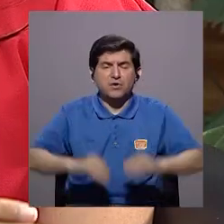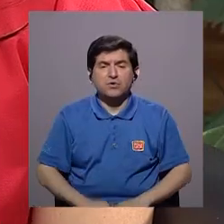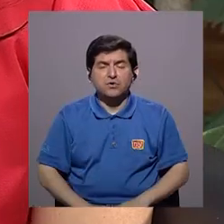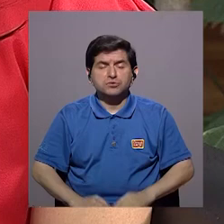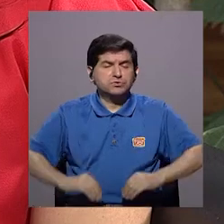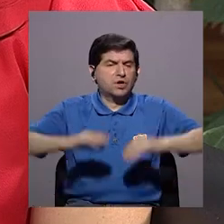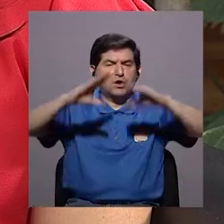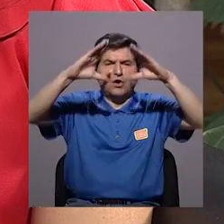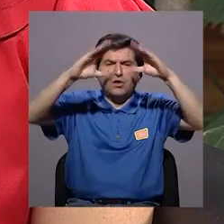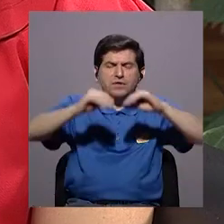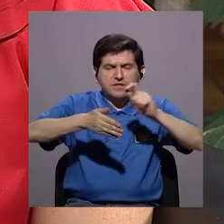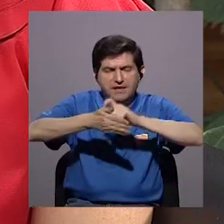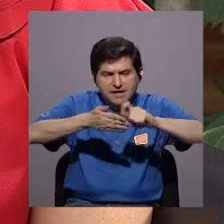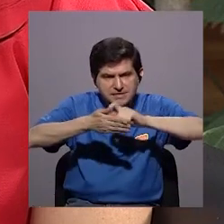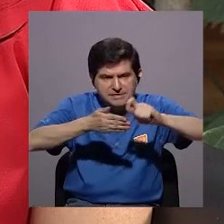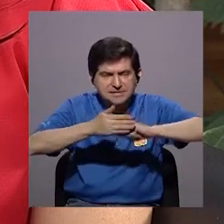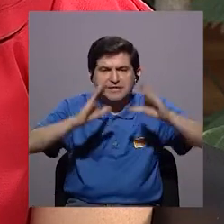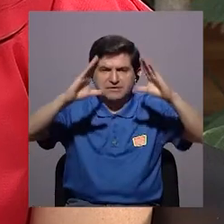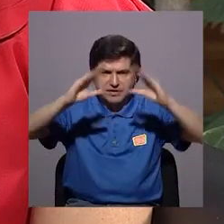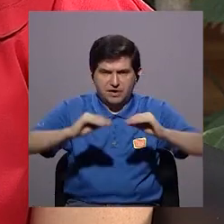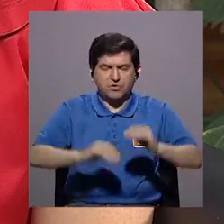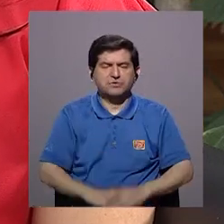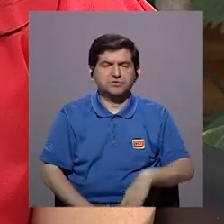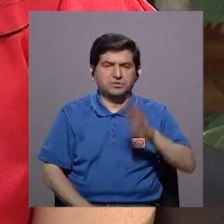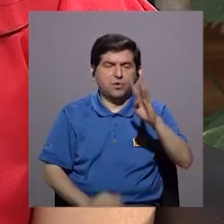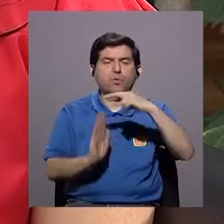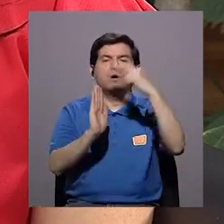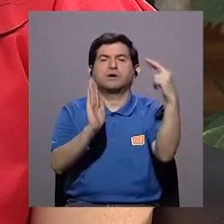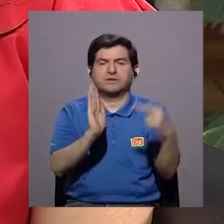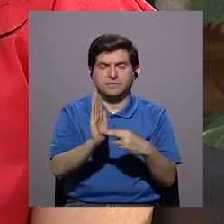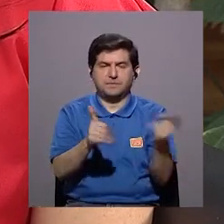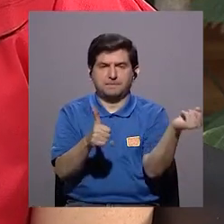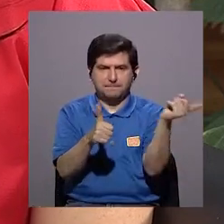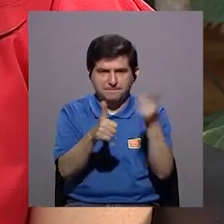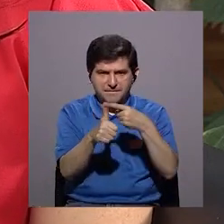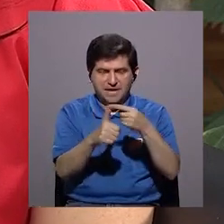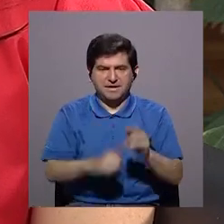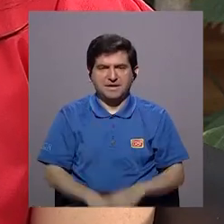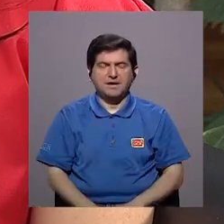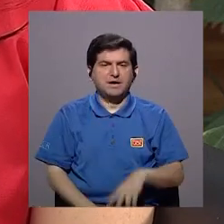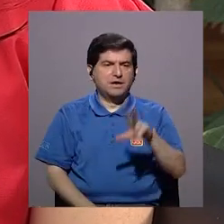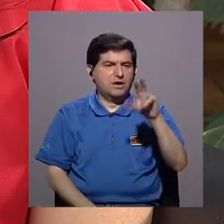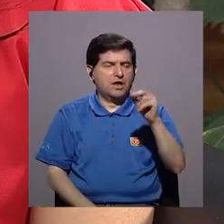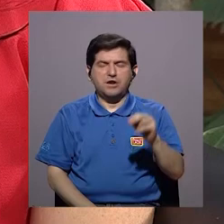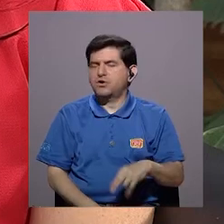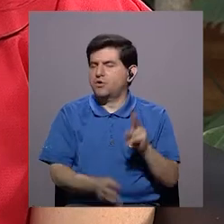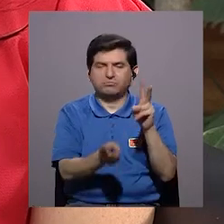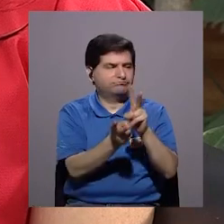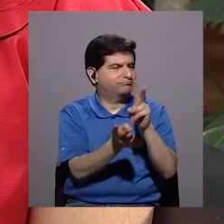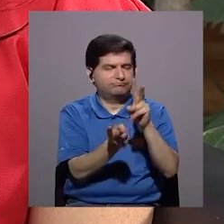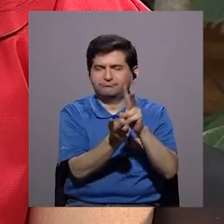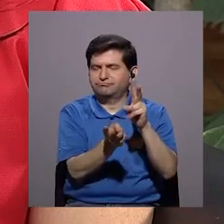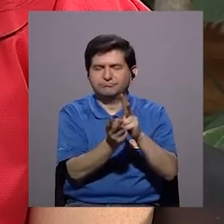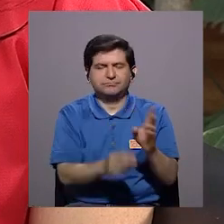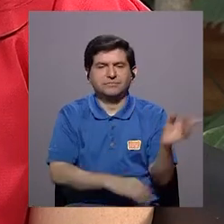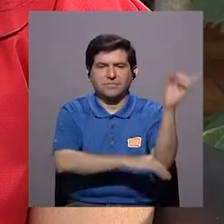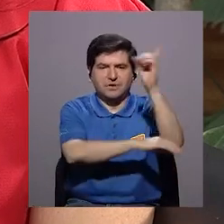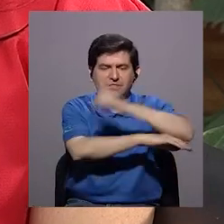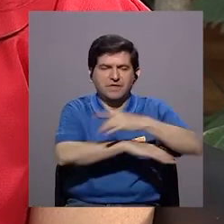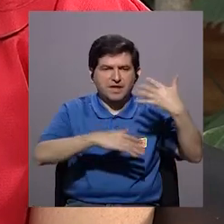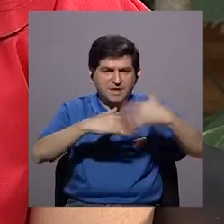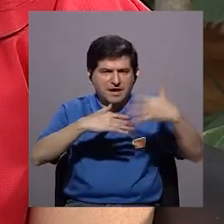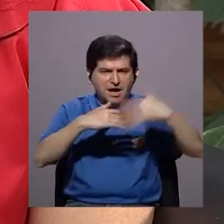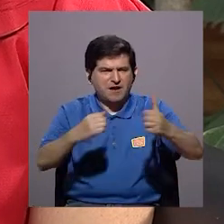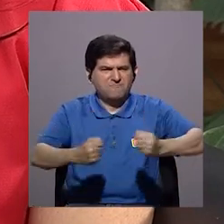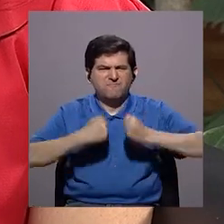Se va observando durante el día y se anota en la noche. Y son cuatro reglas. La primera regla es que no se deberían tener relaciones durante